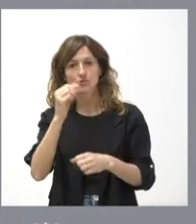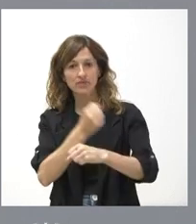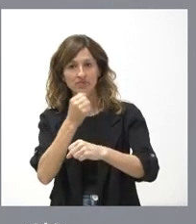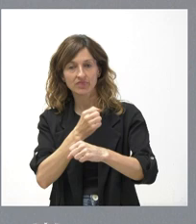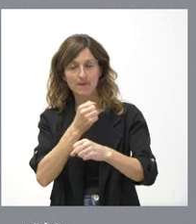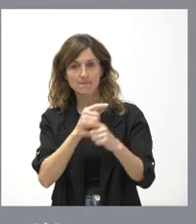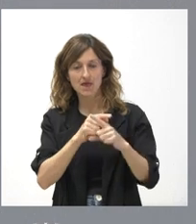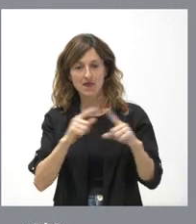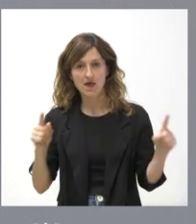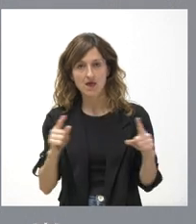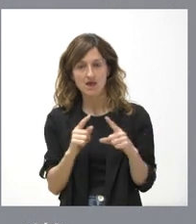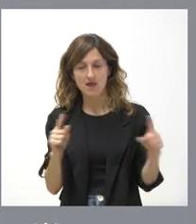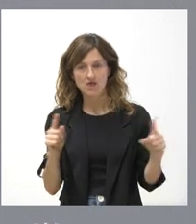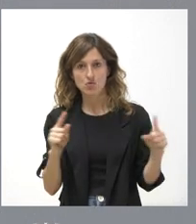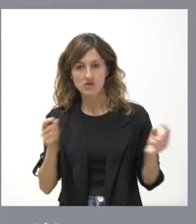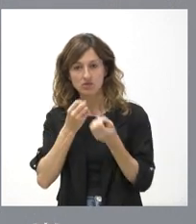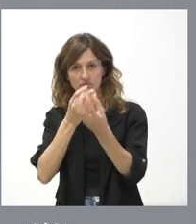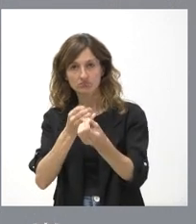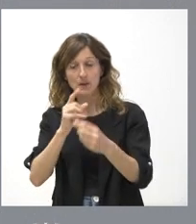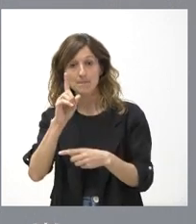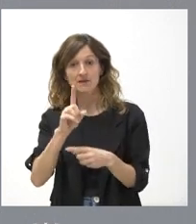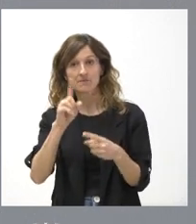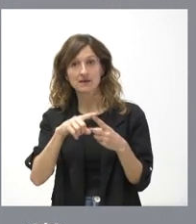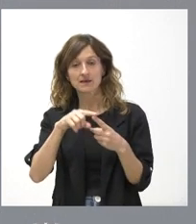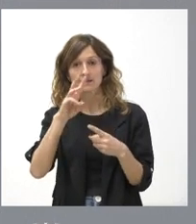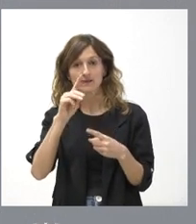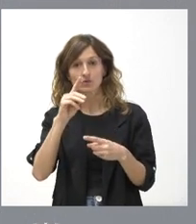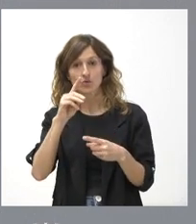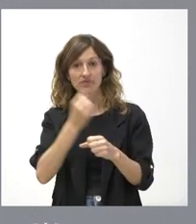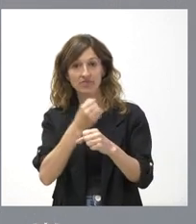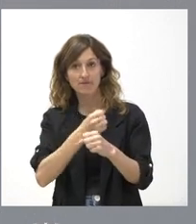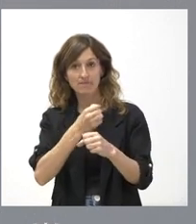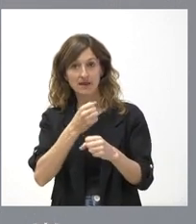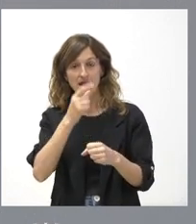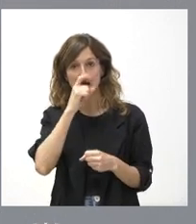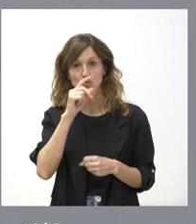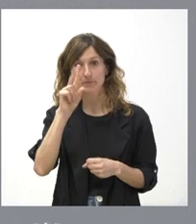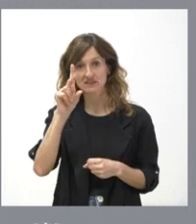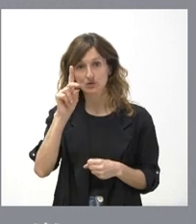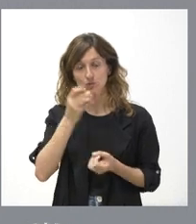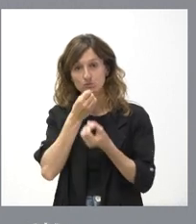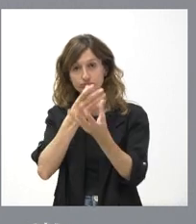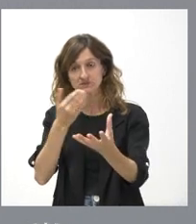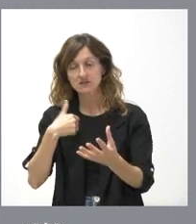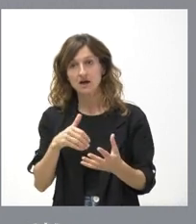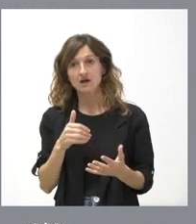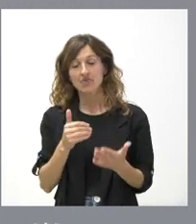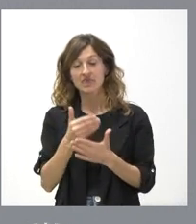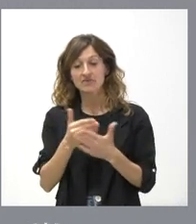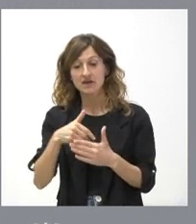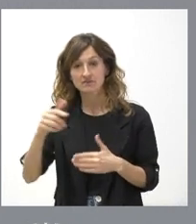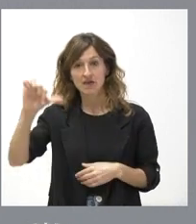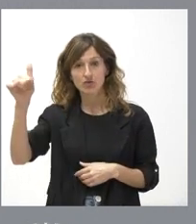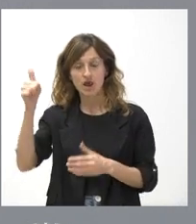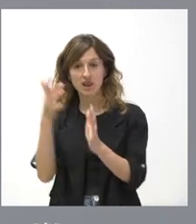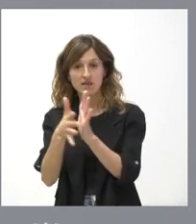de cada uno de los ejercicios. El primer dato se ofreció a 31 de diciembre del año 21. Supongo que en unos días a nivel nacional se ofrecerán los datos